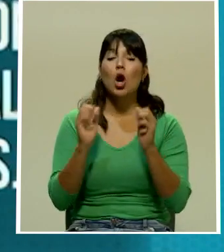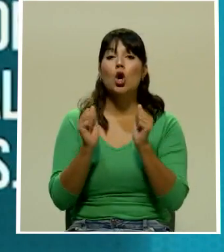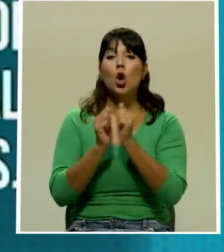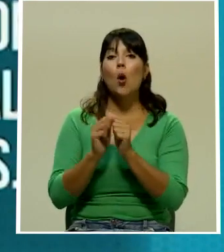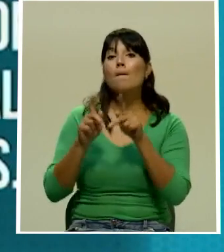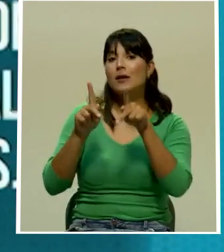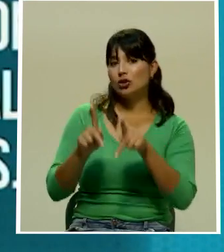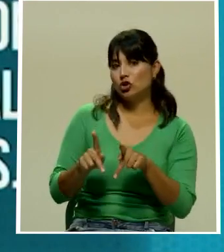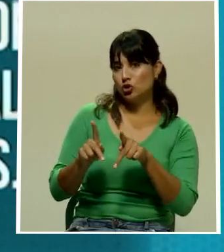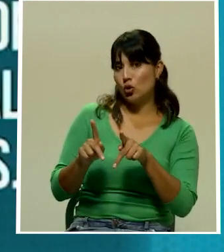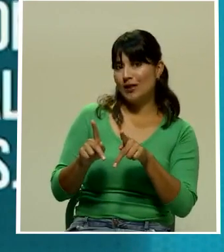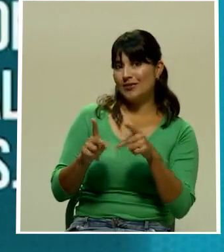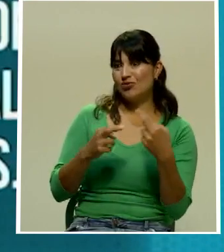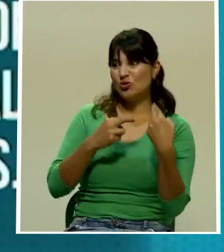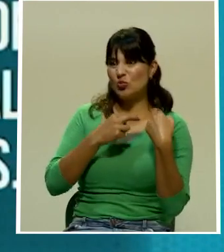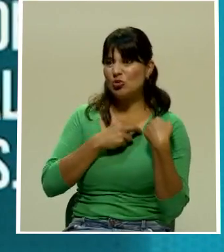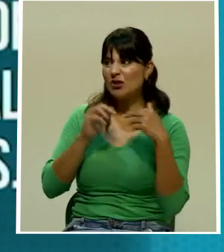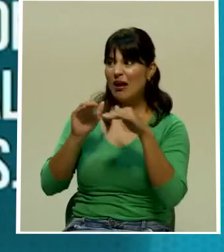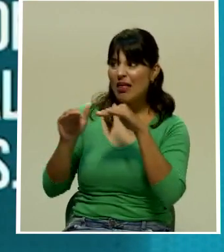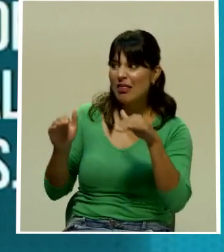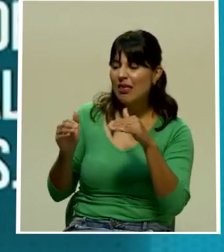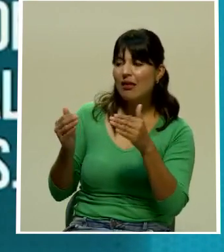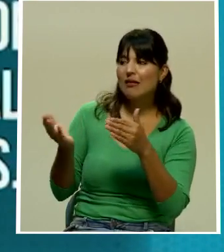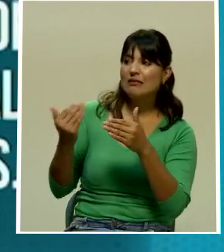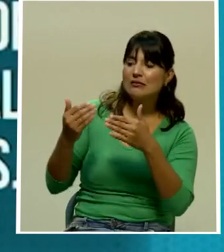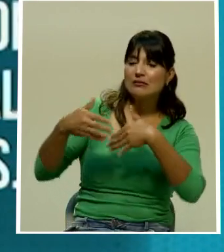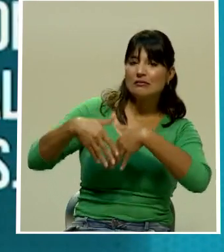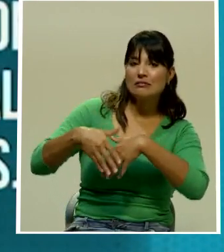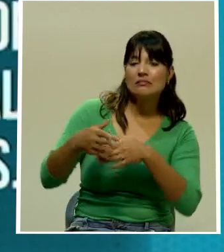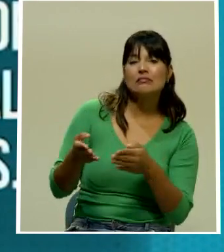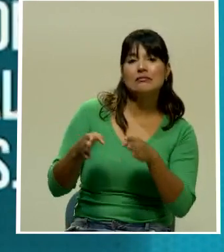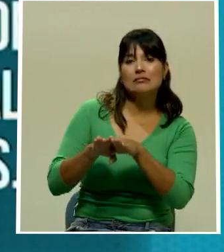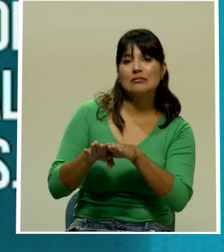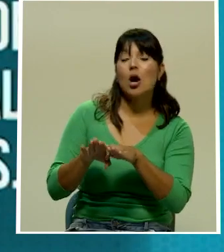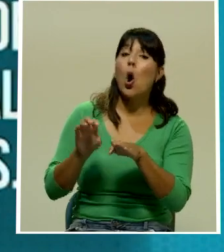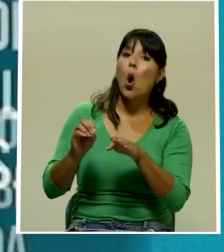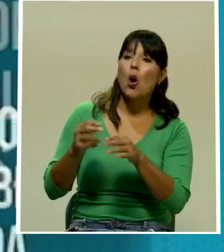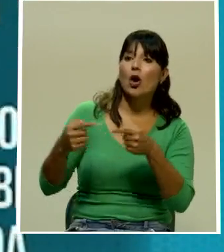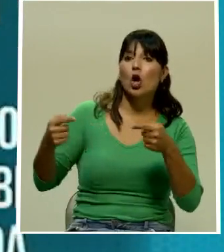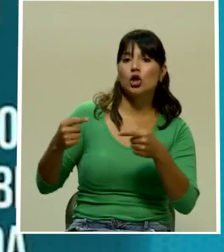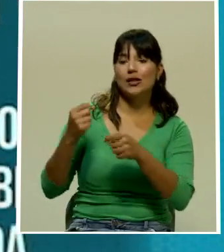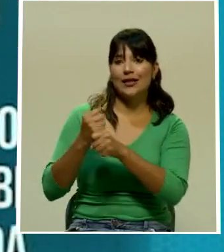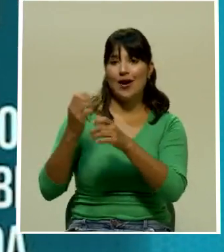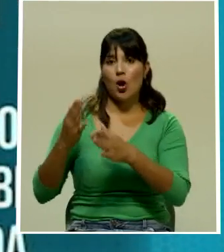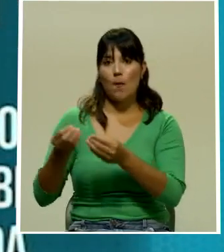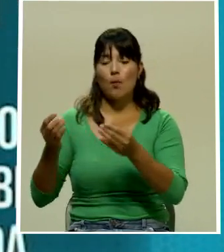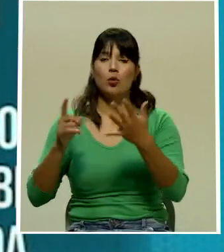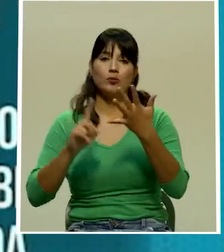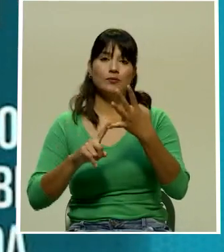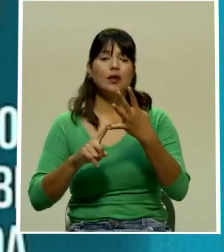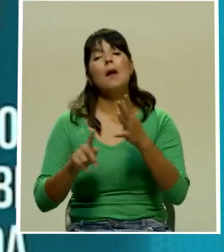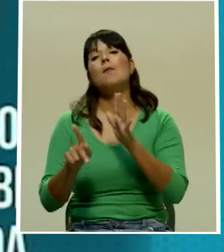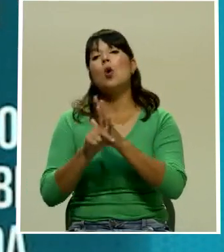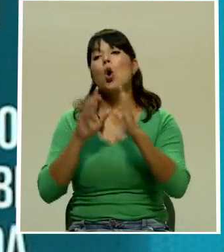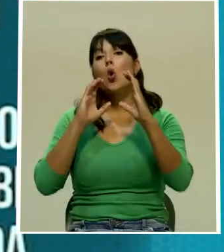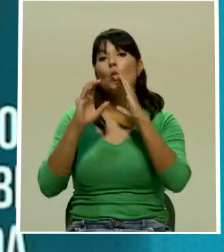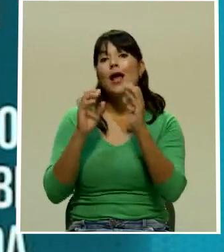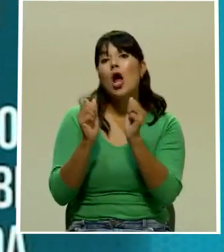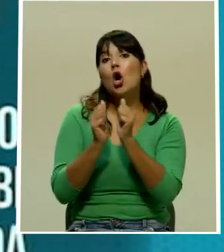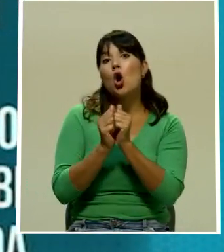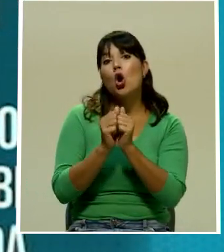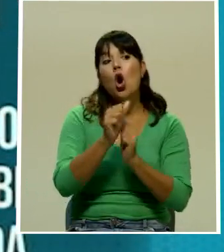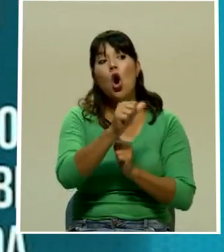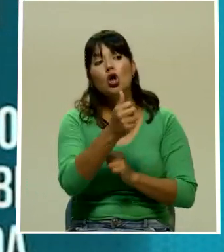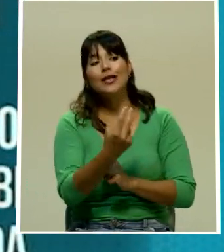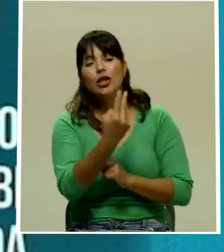personas que inciten a los bloqueos o alzarse públicamente en contra de los funcionarios públicos, prohibición de comunicarse con los demás imputados en su